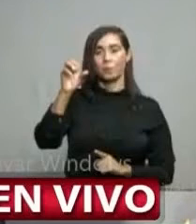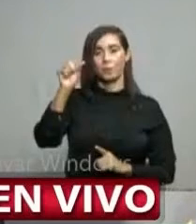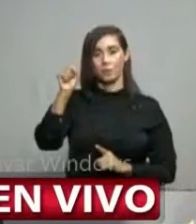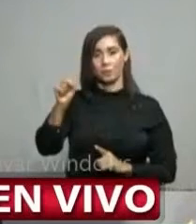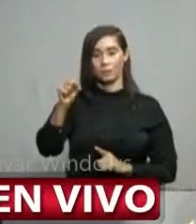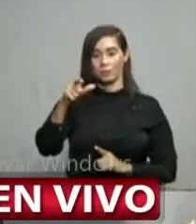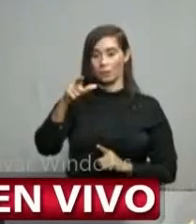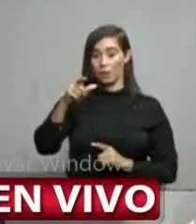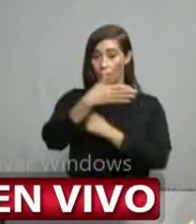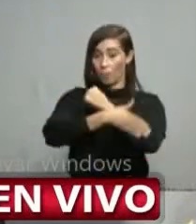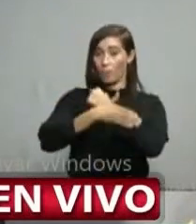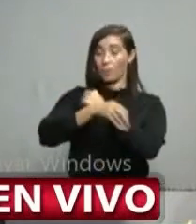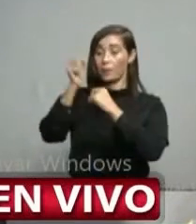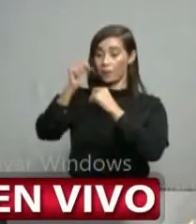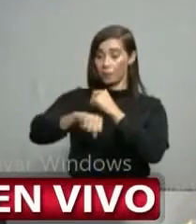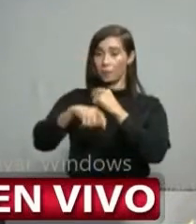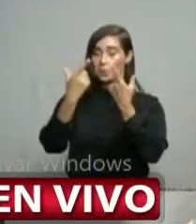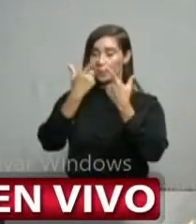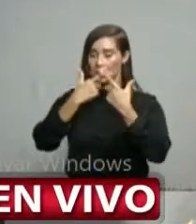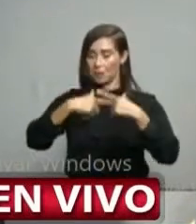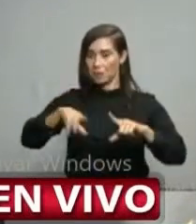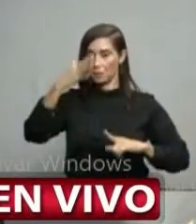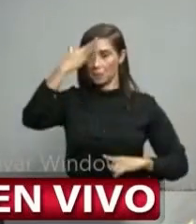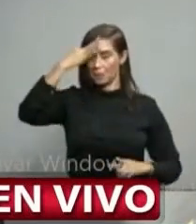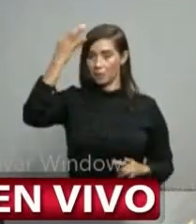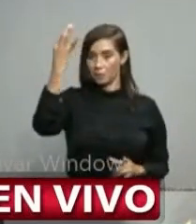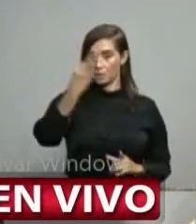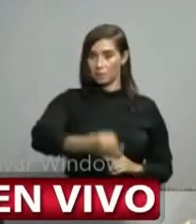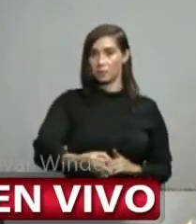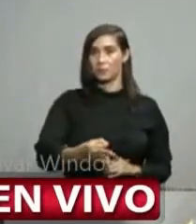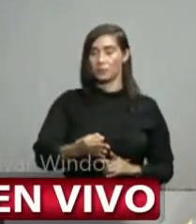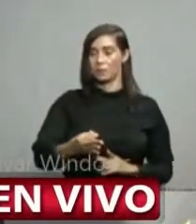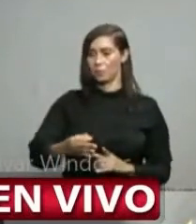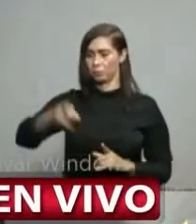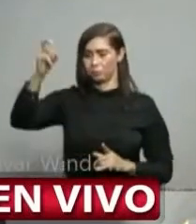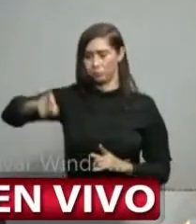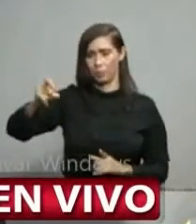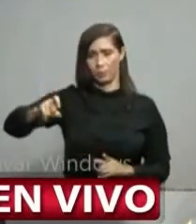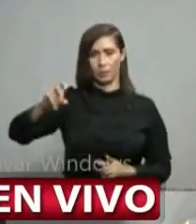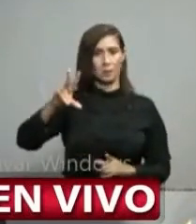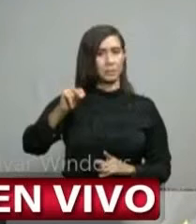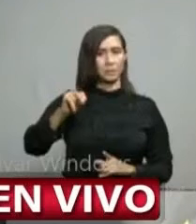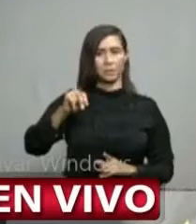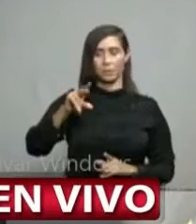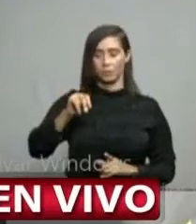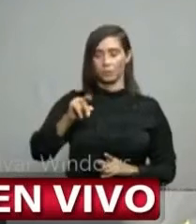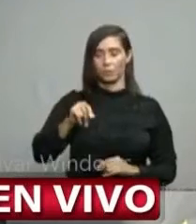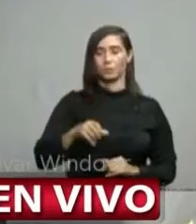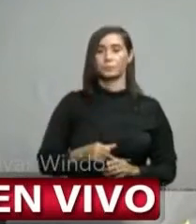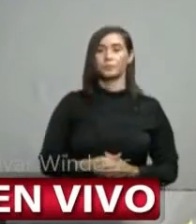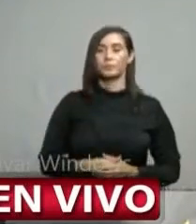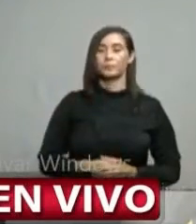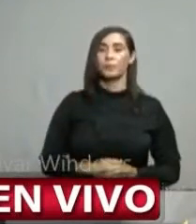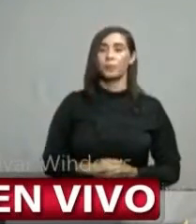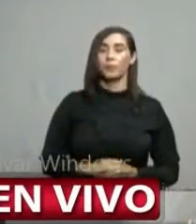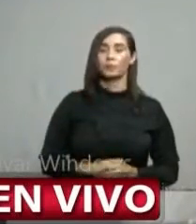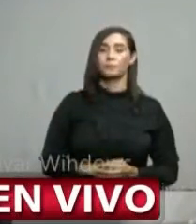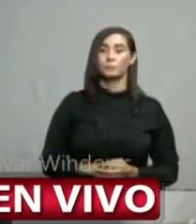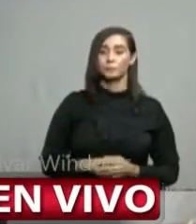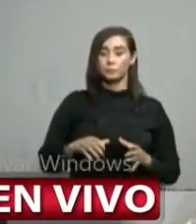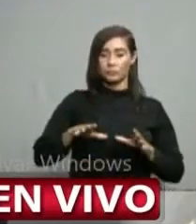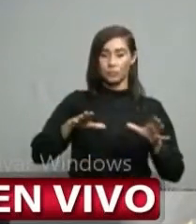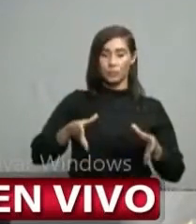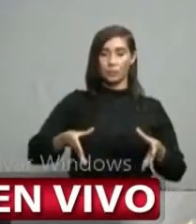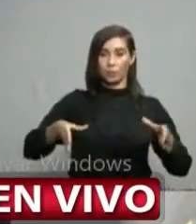de tomar esas decisiones porque no es una sujeción absoluta a las indicaciones en este